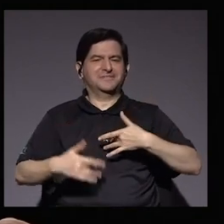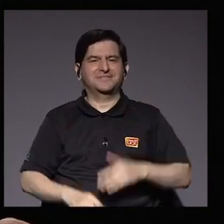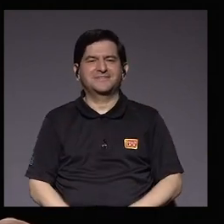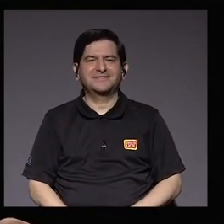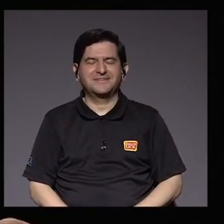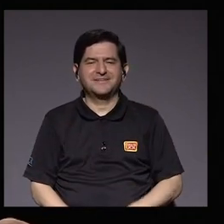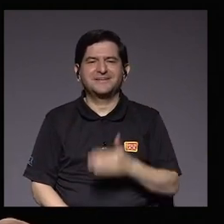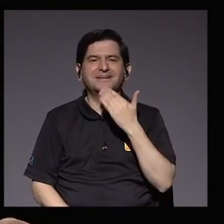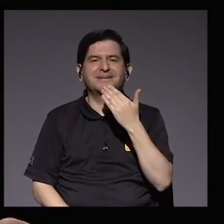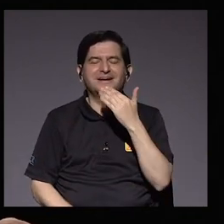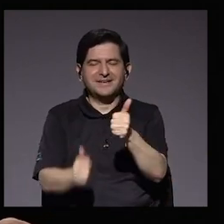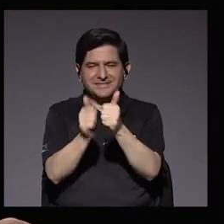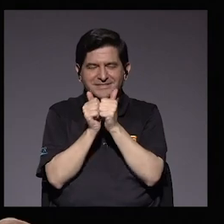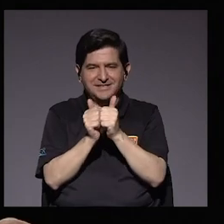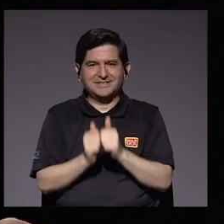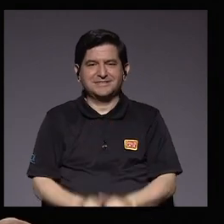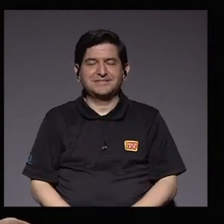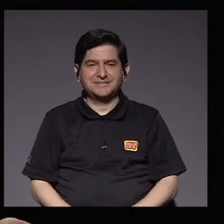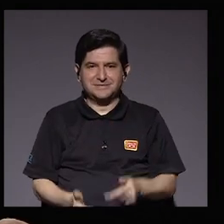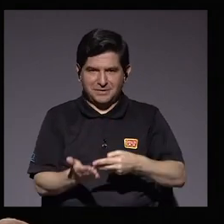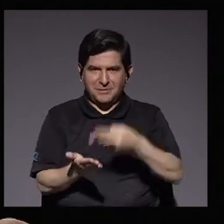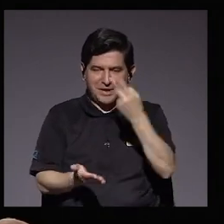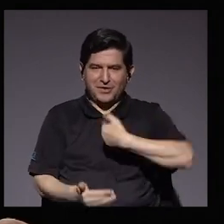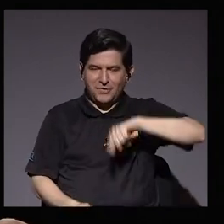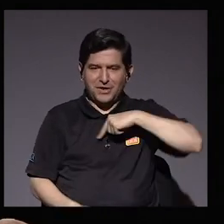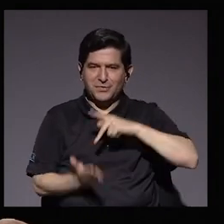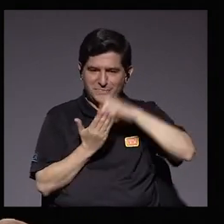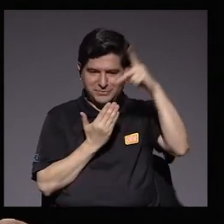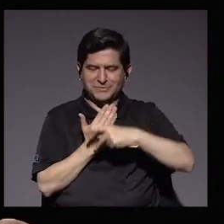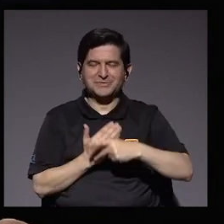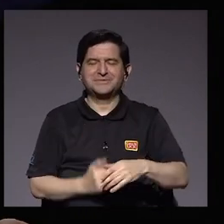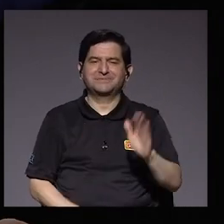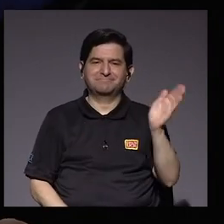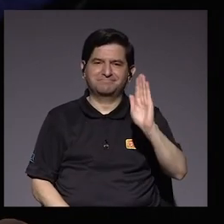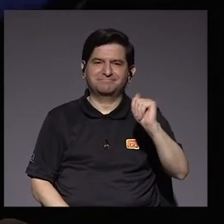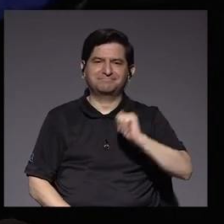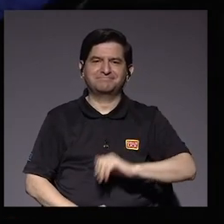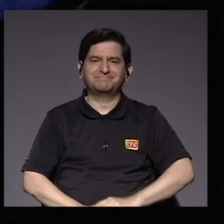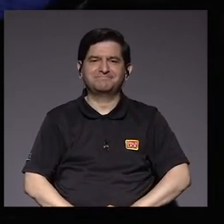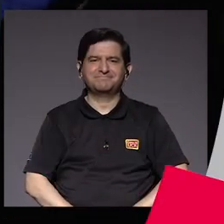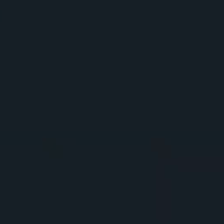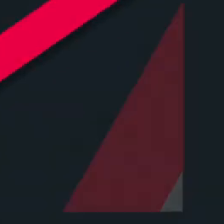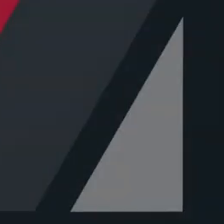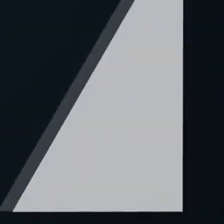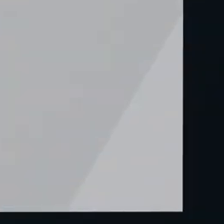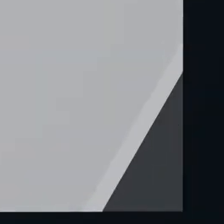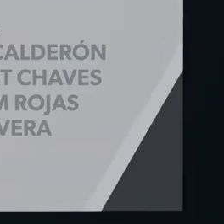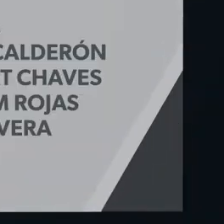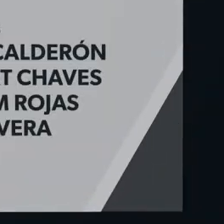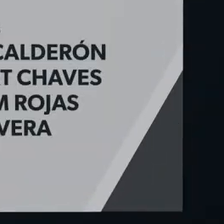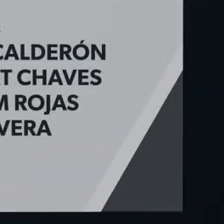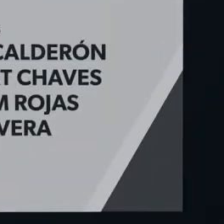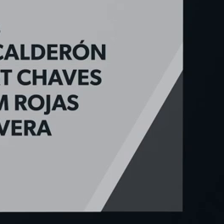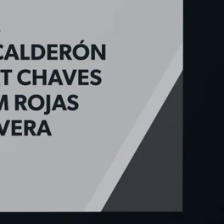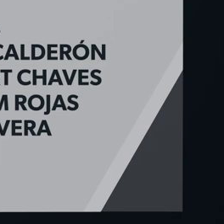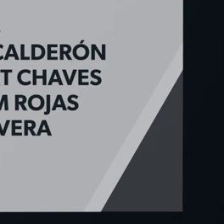Hasta luego, muchas gracias por estar con nosotros. Aprecie siempre nuestra programación. Chao. Chao. Chao.